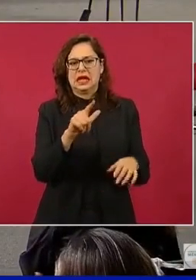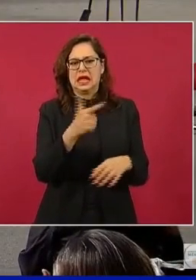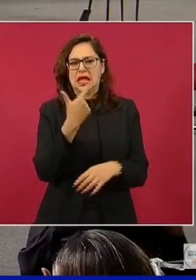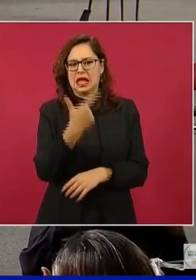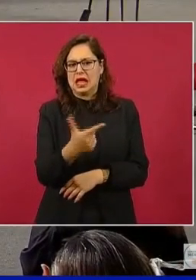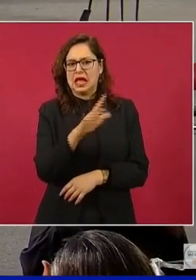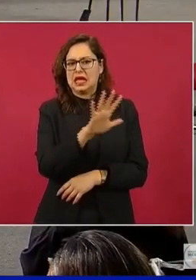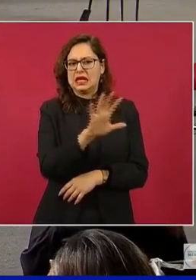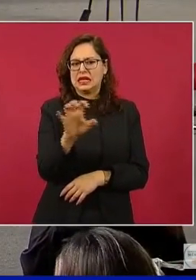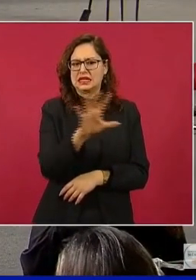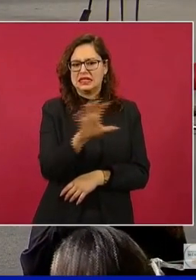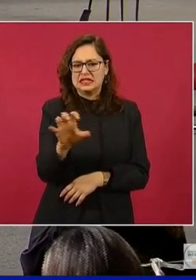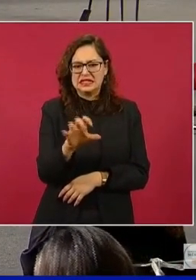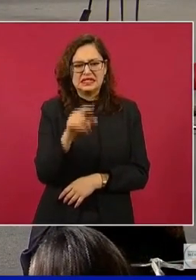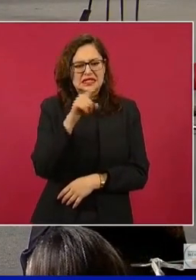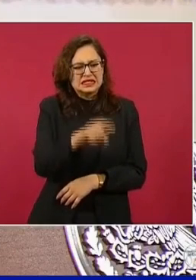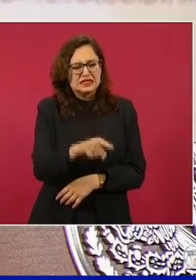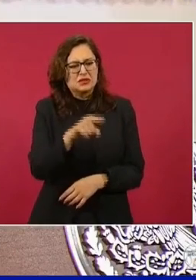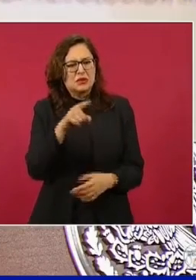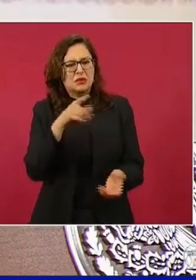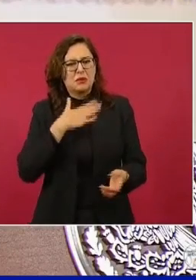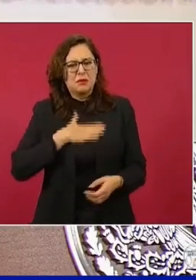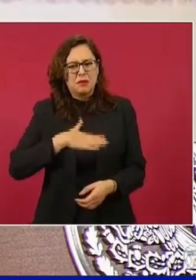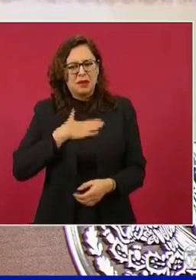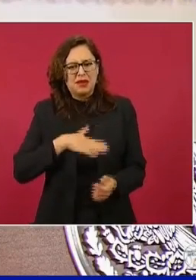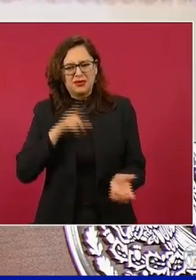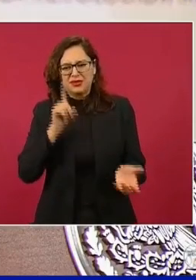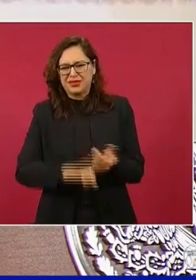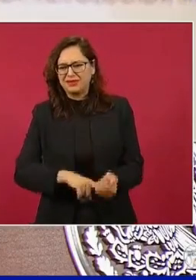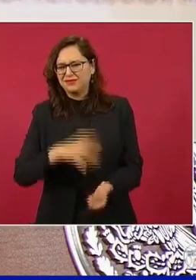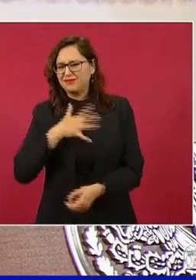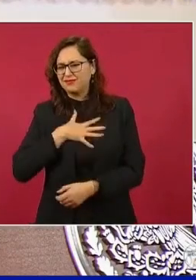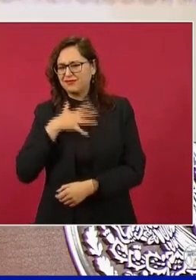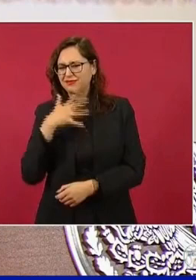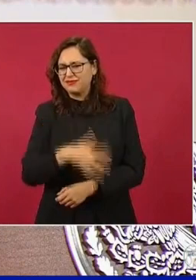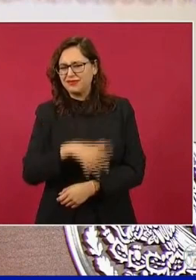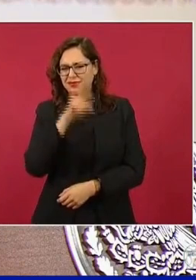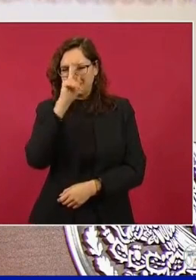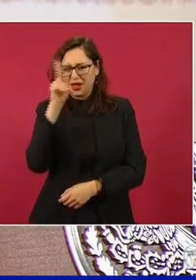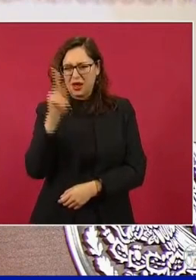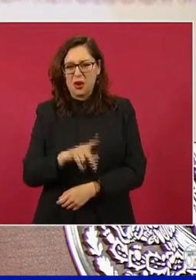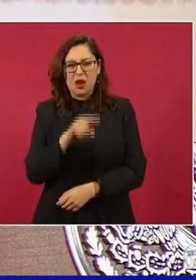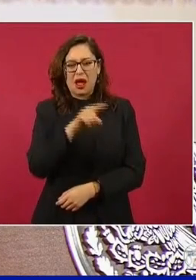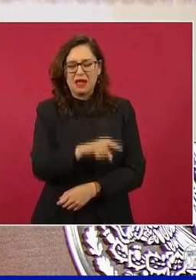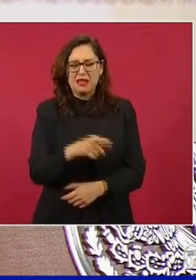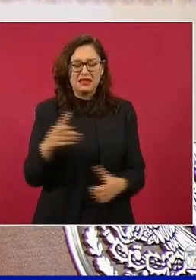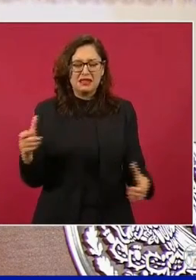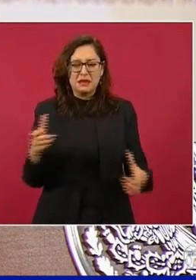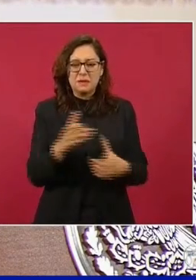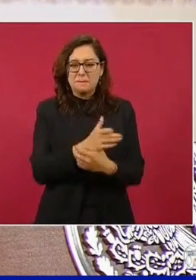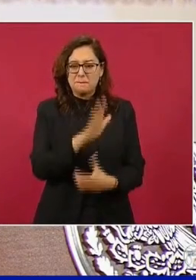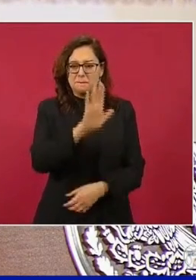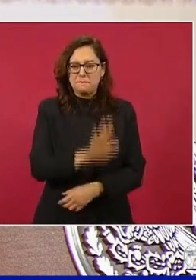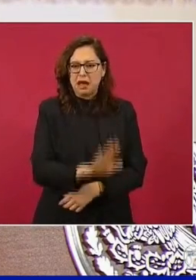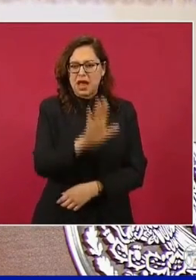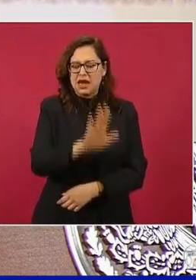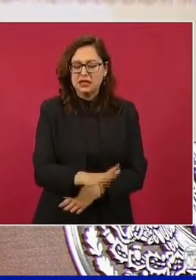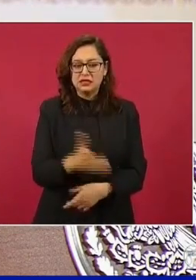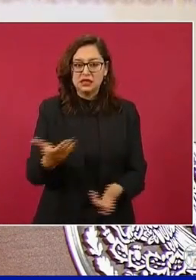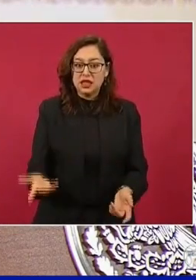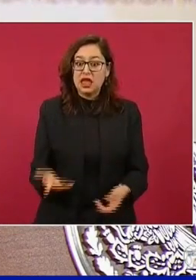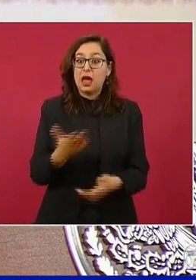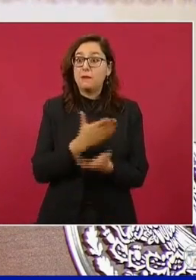pero pésimo, peor que una cantina el baño este y aparte se atrevían a cobrar el servicio.